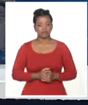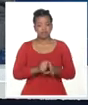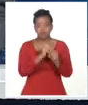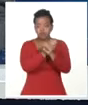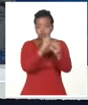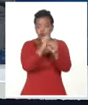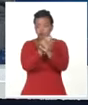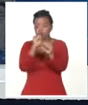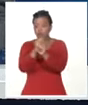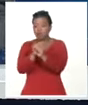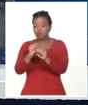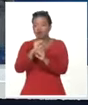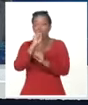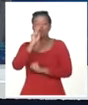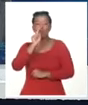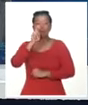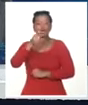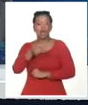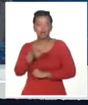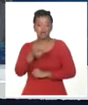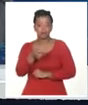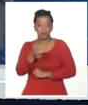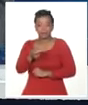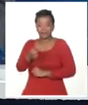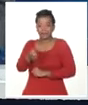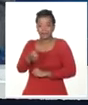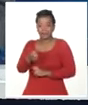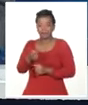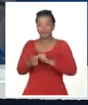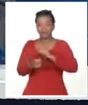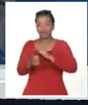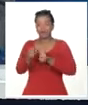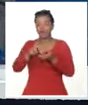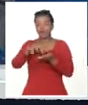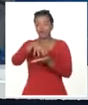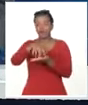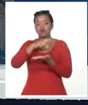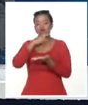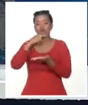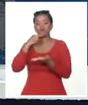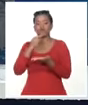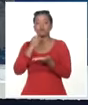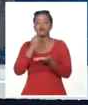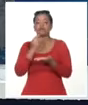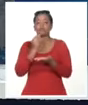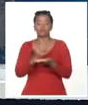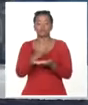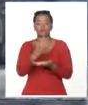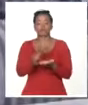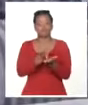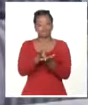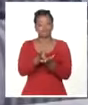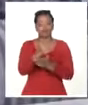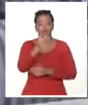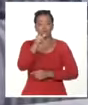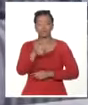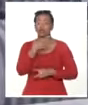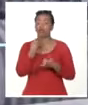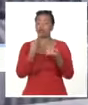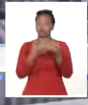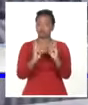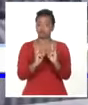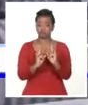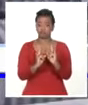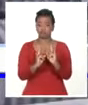Chebekinsky de la provincia rusa de Belgorod continuaron este sábado con un saldo de dos personas fallecidas. Según el gobernador local,